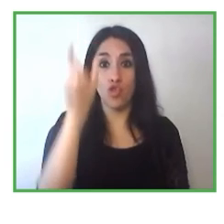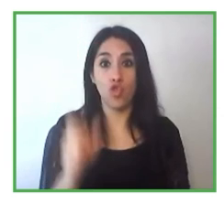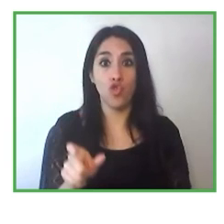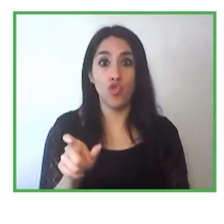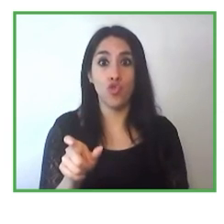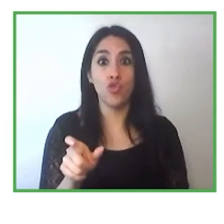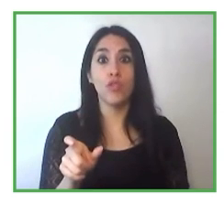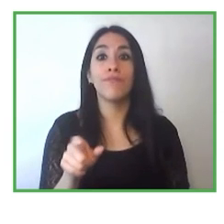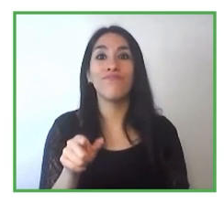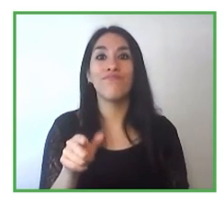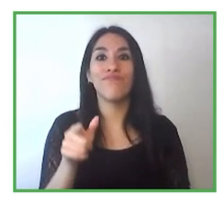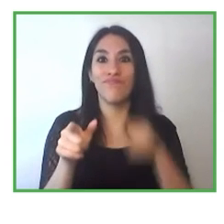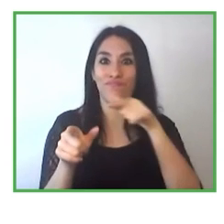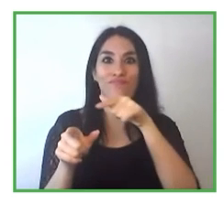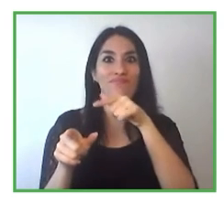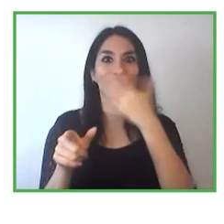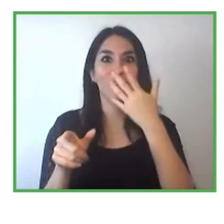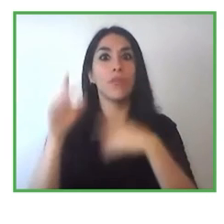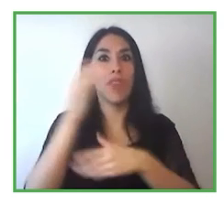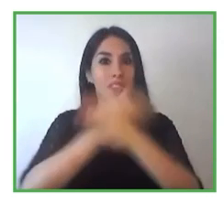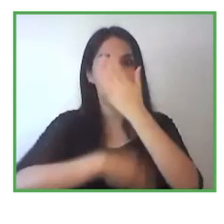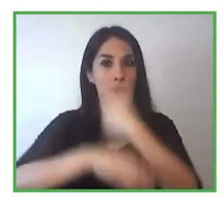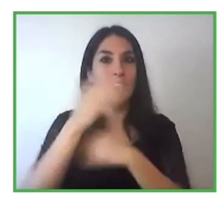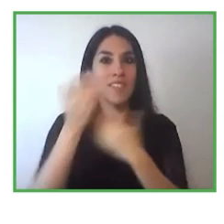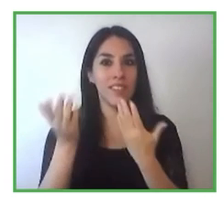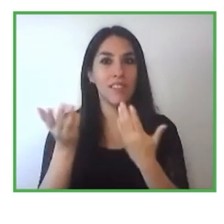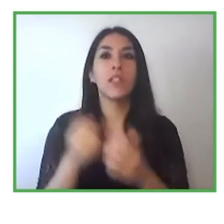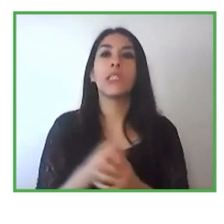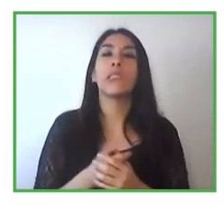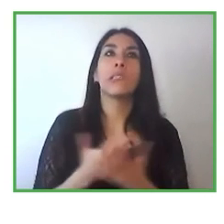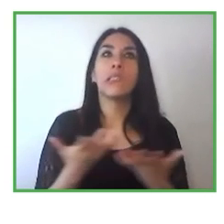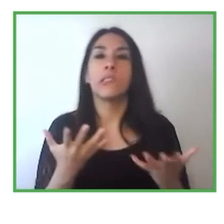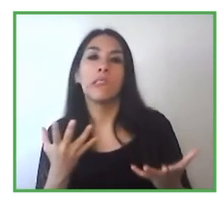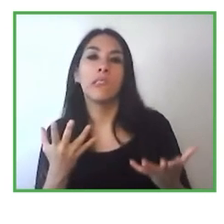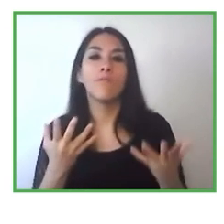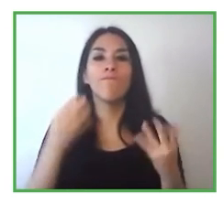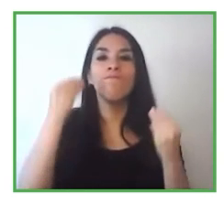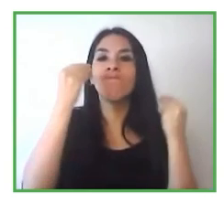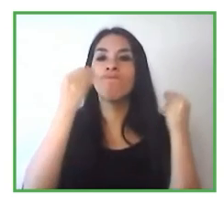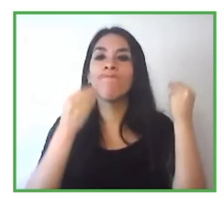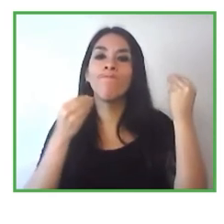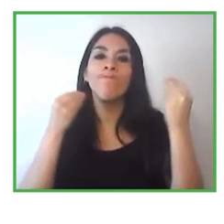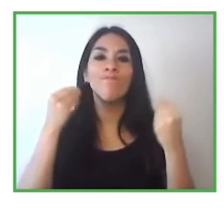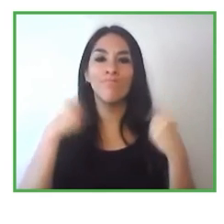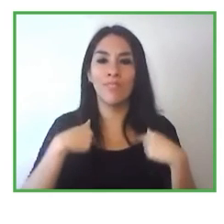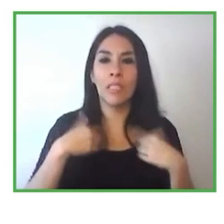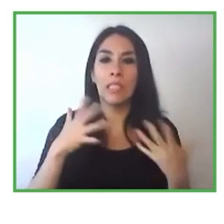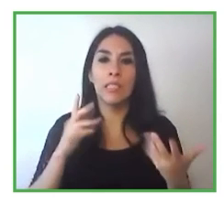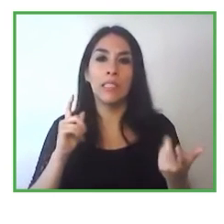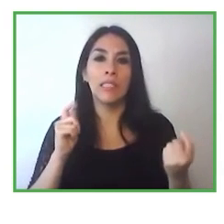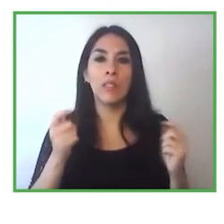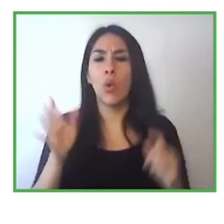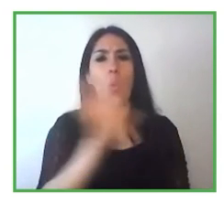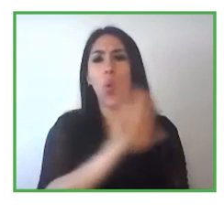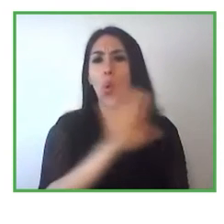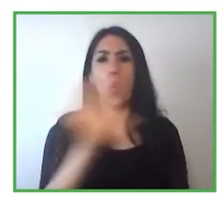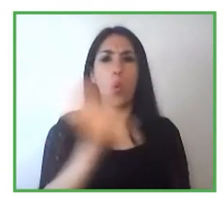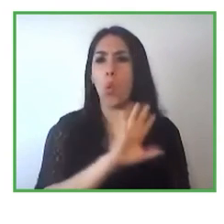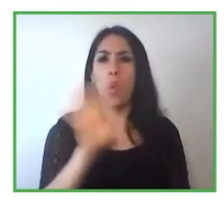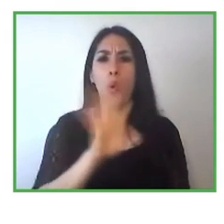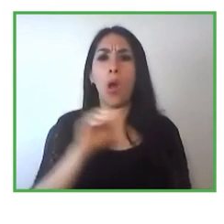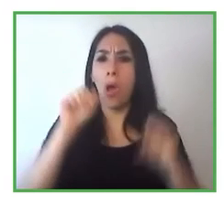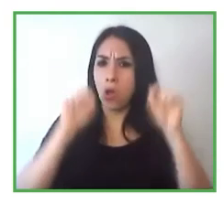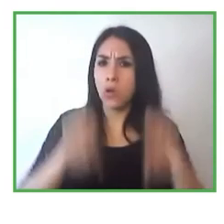no diría yo como modificar el pensamiento pero sí poder desarrollar